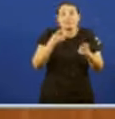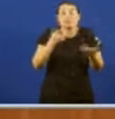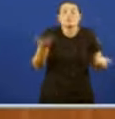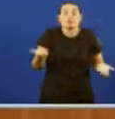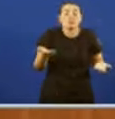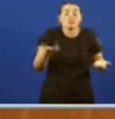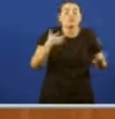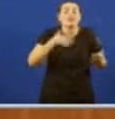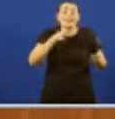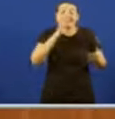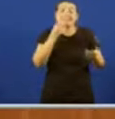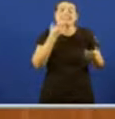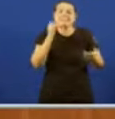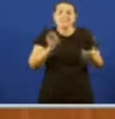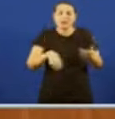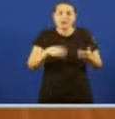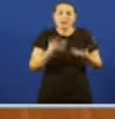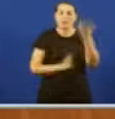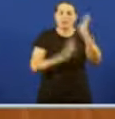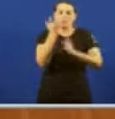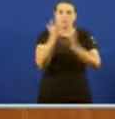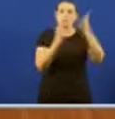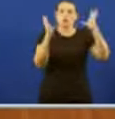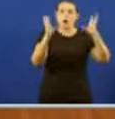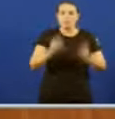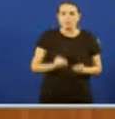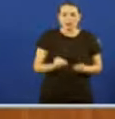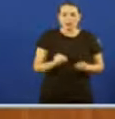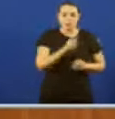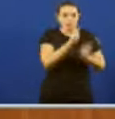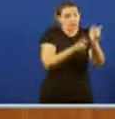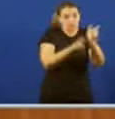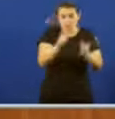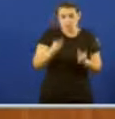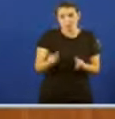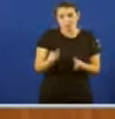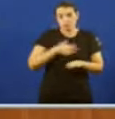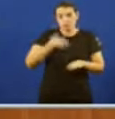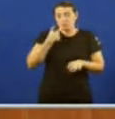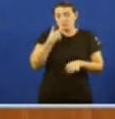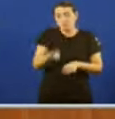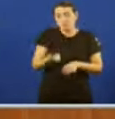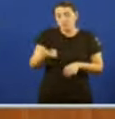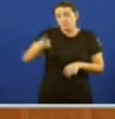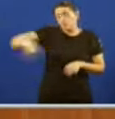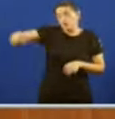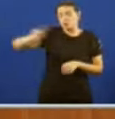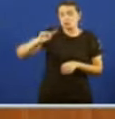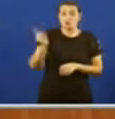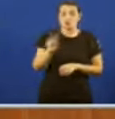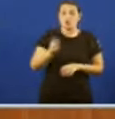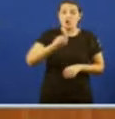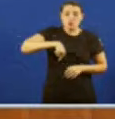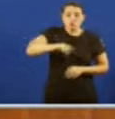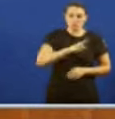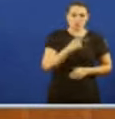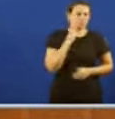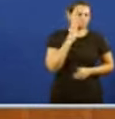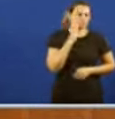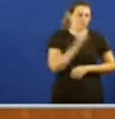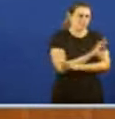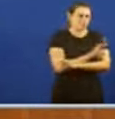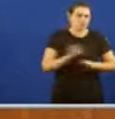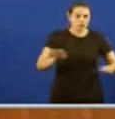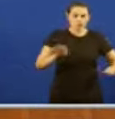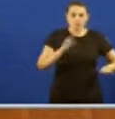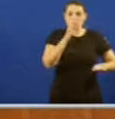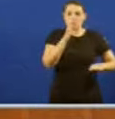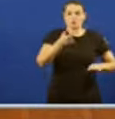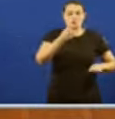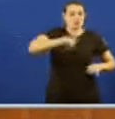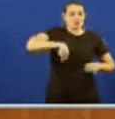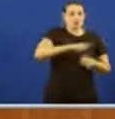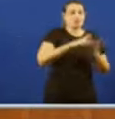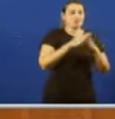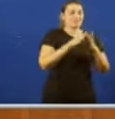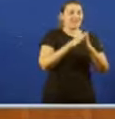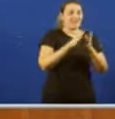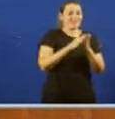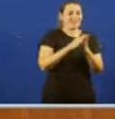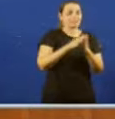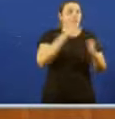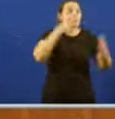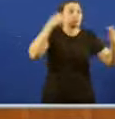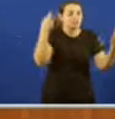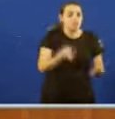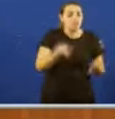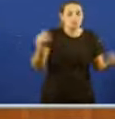a todas e todos nós Dicen Iso sí En ningún momento Tivemos medo Como íamos a ter medo Se a nosa casta Estaba en perigo Teñamos que